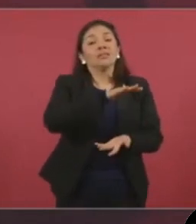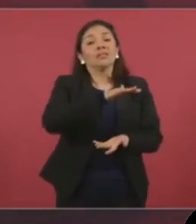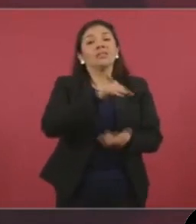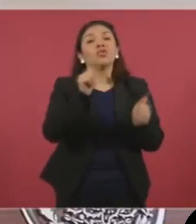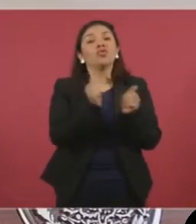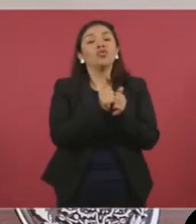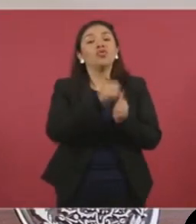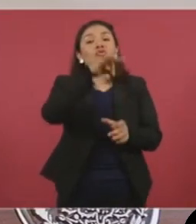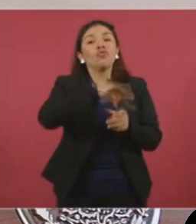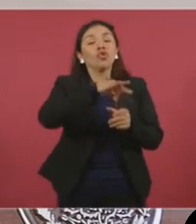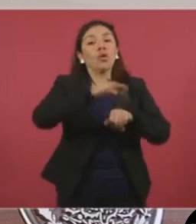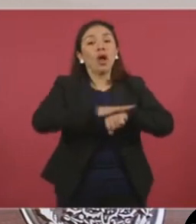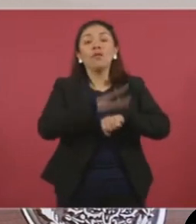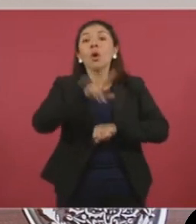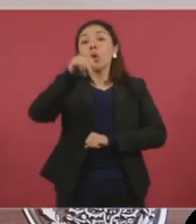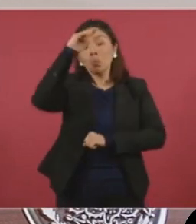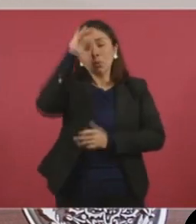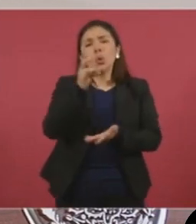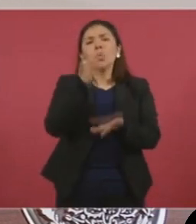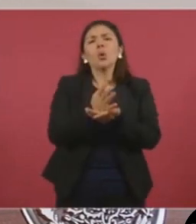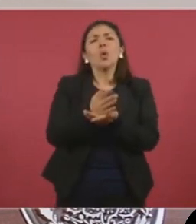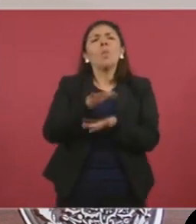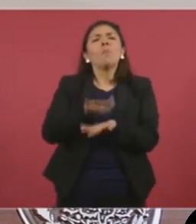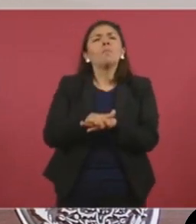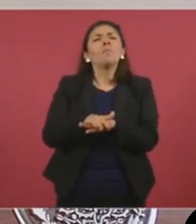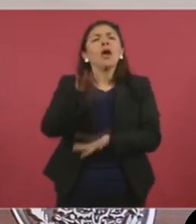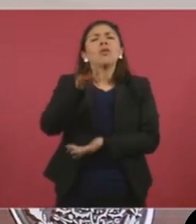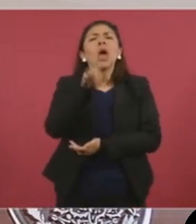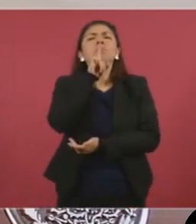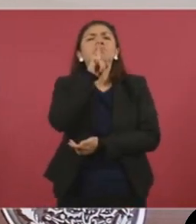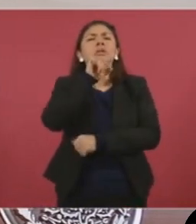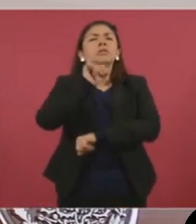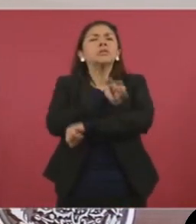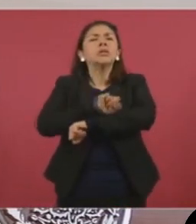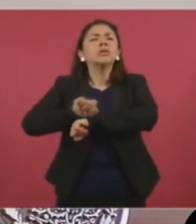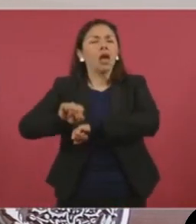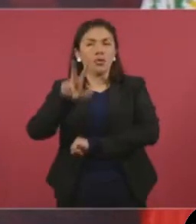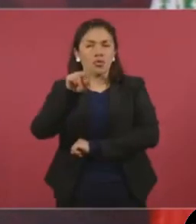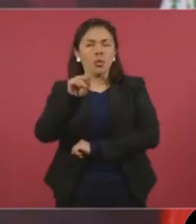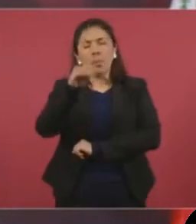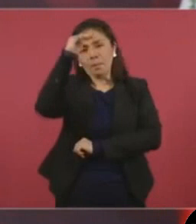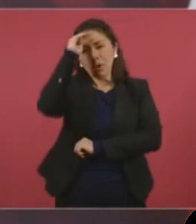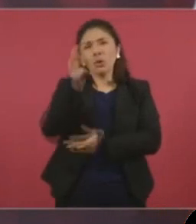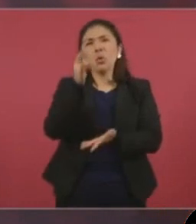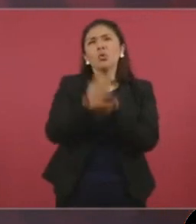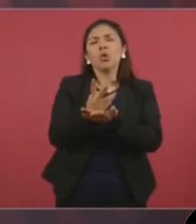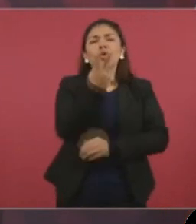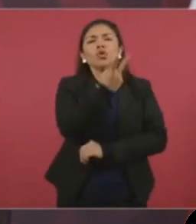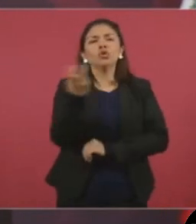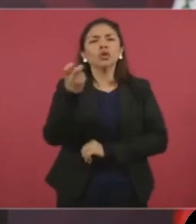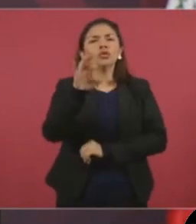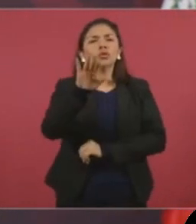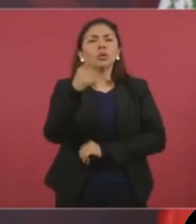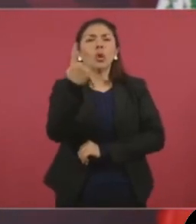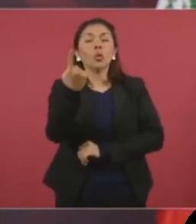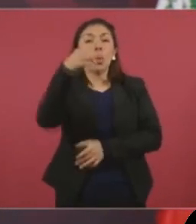tener mayoría simple, no sólo son 251 votos